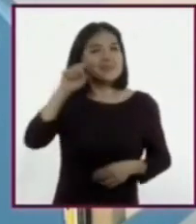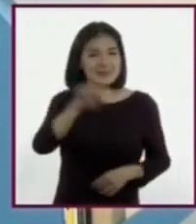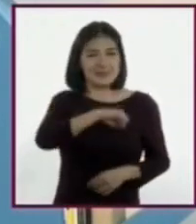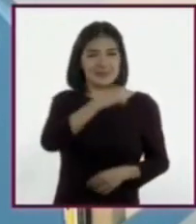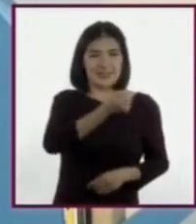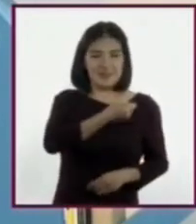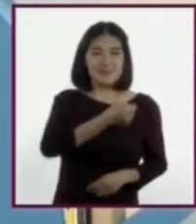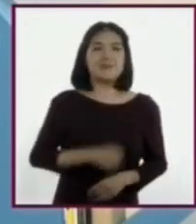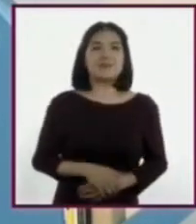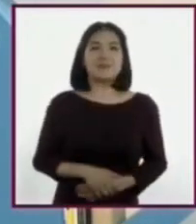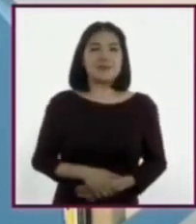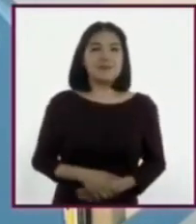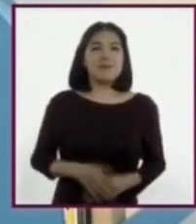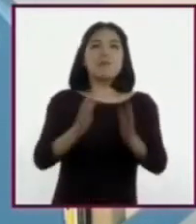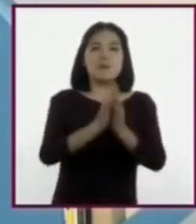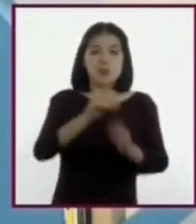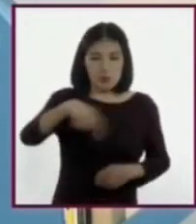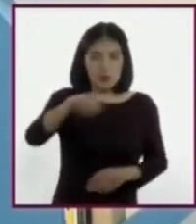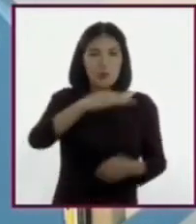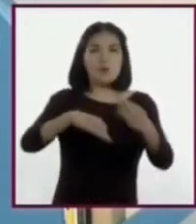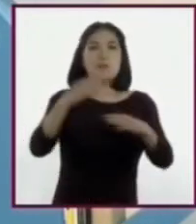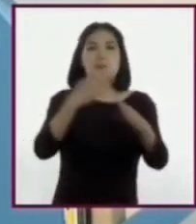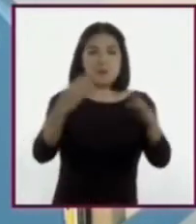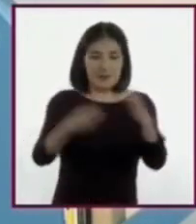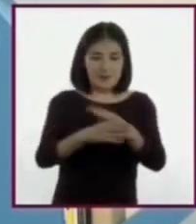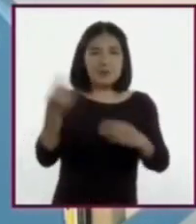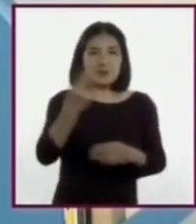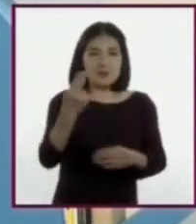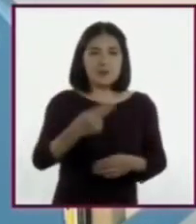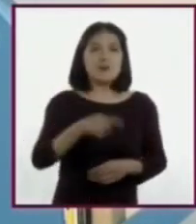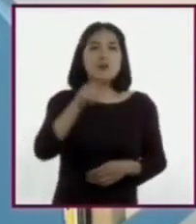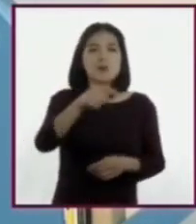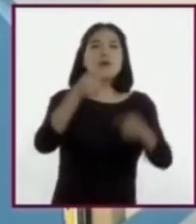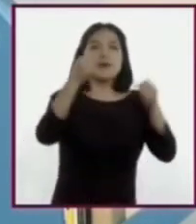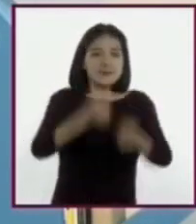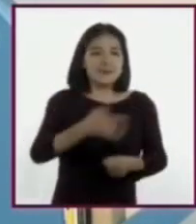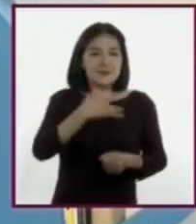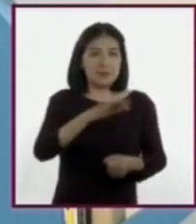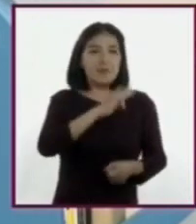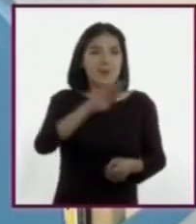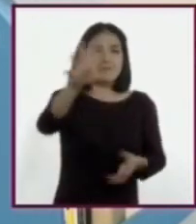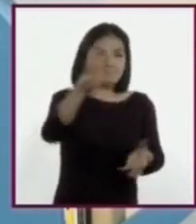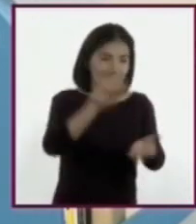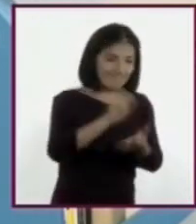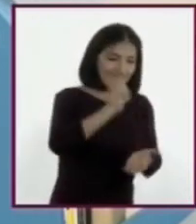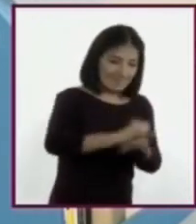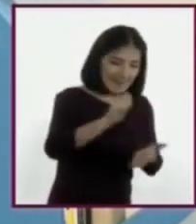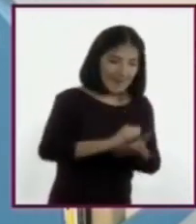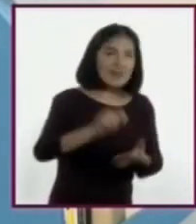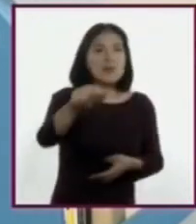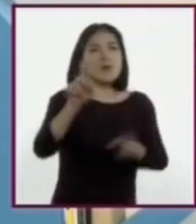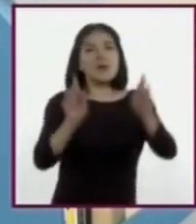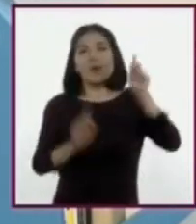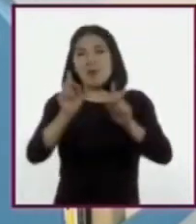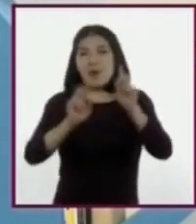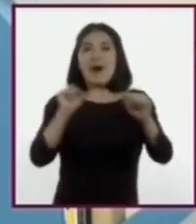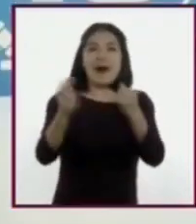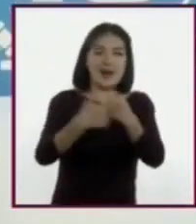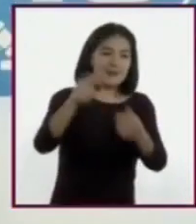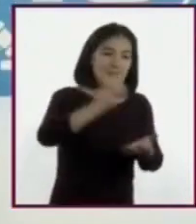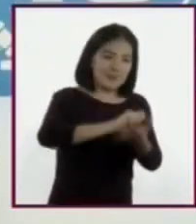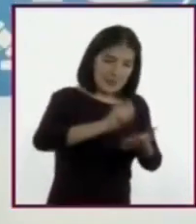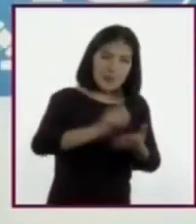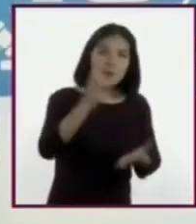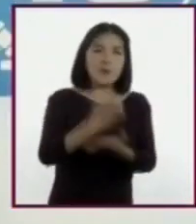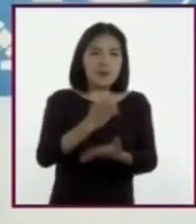No olviden sus materiales habituales para la sesión, pues es seguro que harán anotaciones de todo lo que trataremos a lo largo de la sesión.